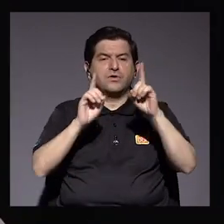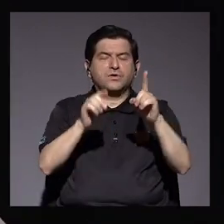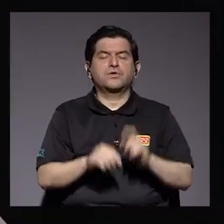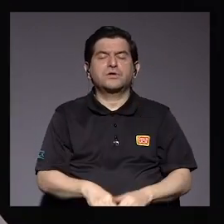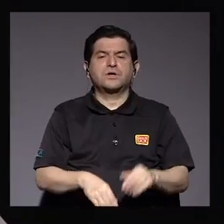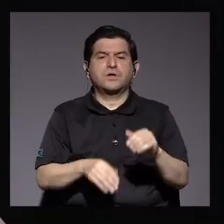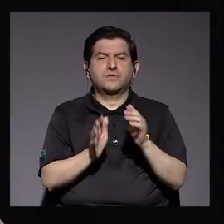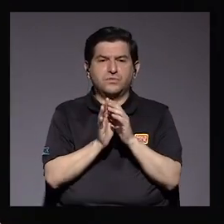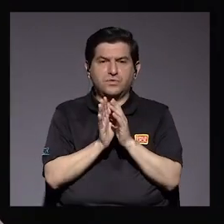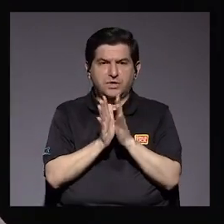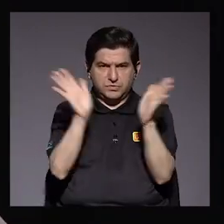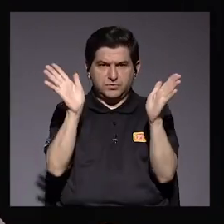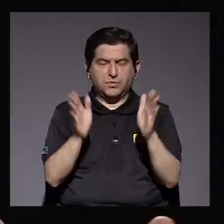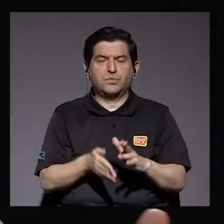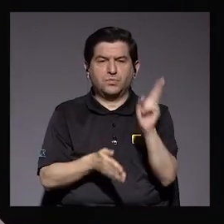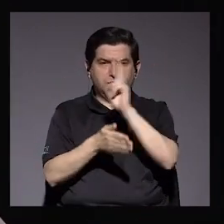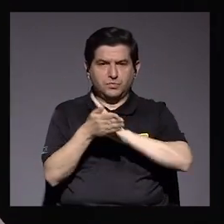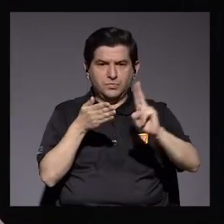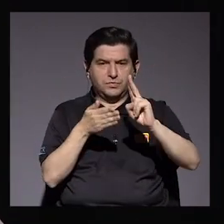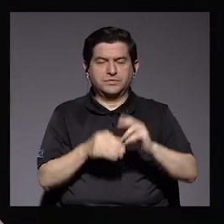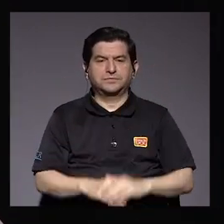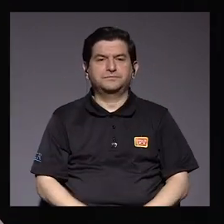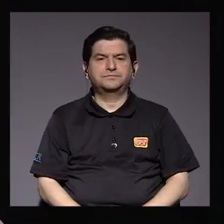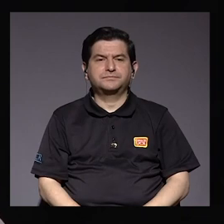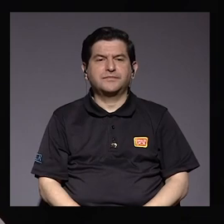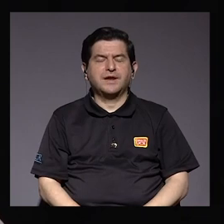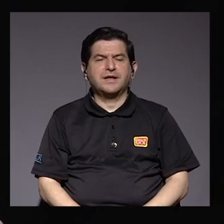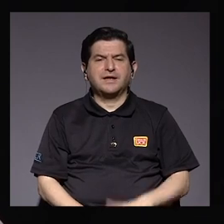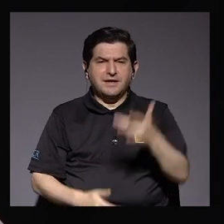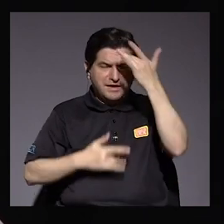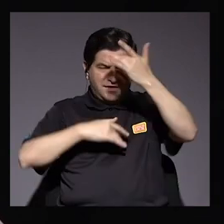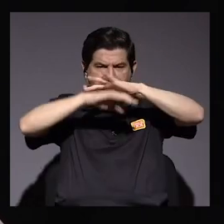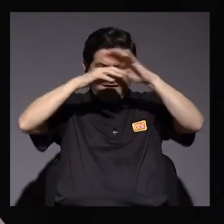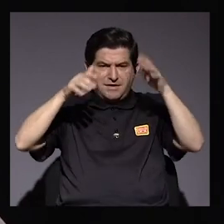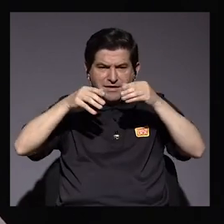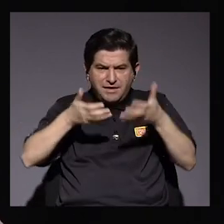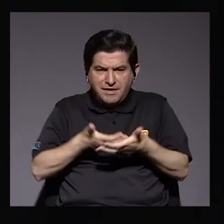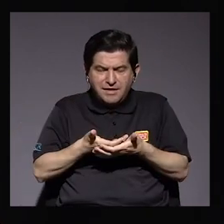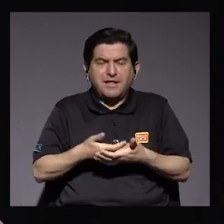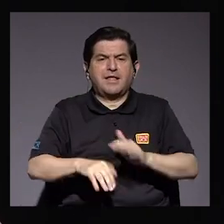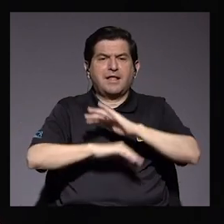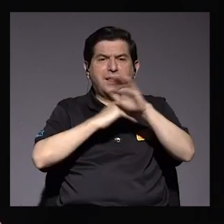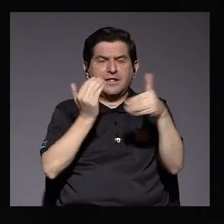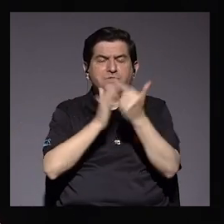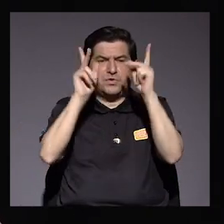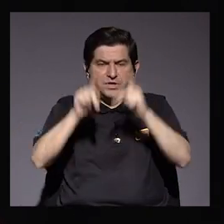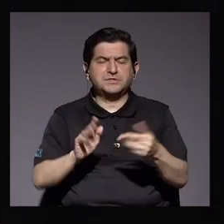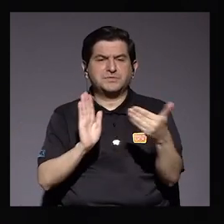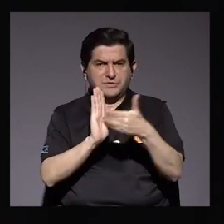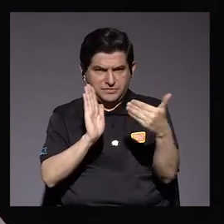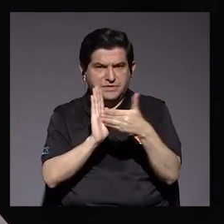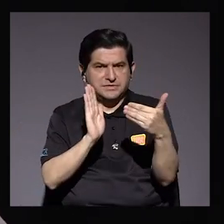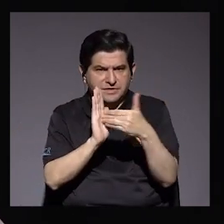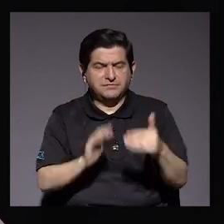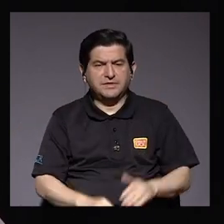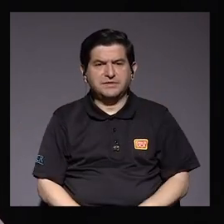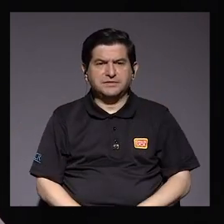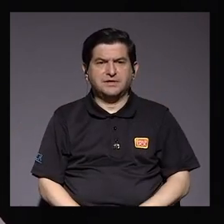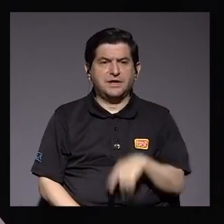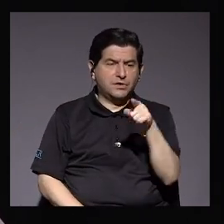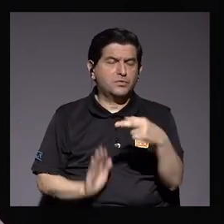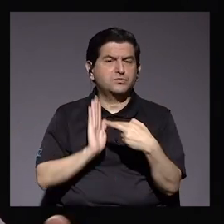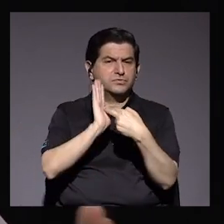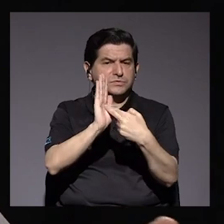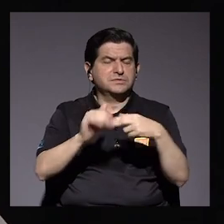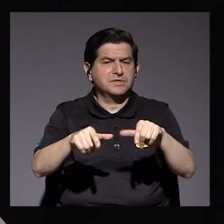educación superior. La pandemia ha afectado mucho a todas las personas en diferentes condiciones socioeconómicas la zona que